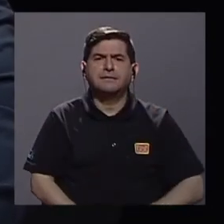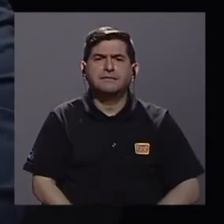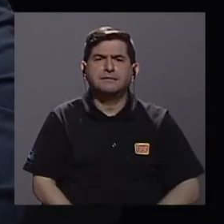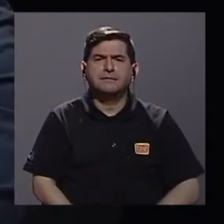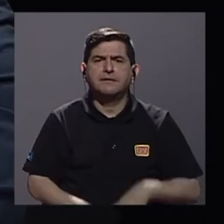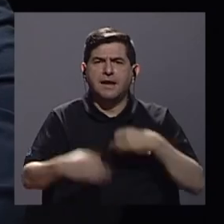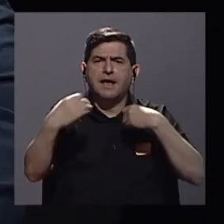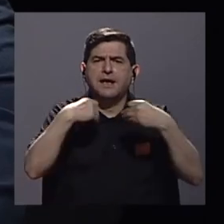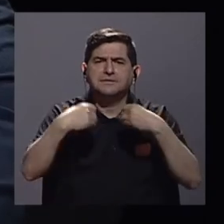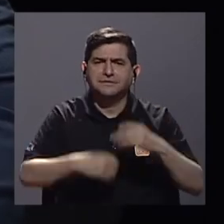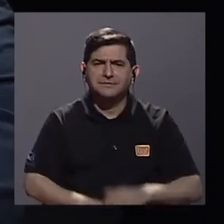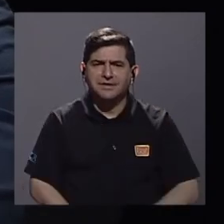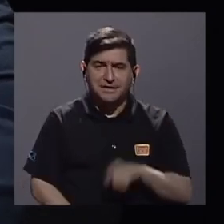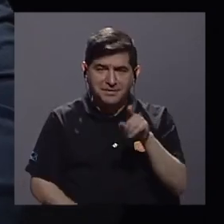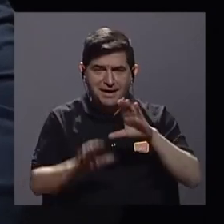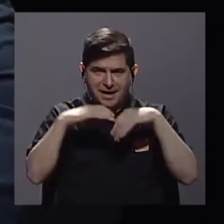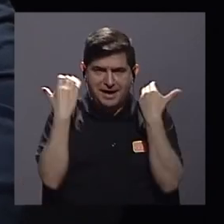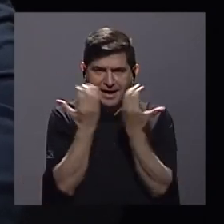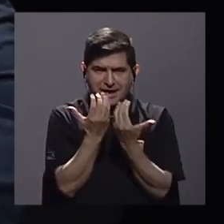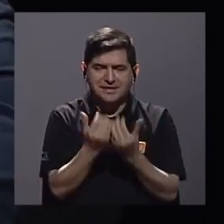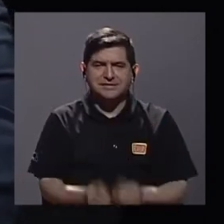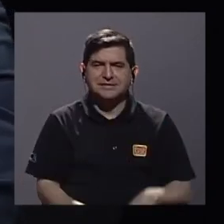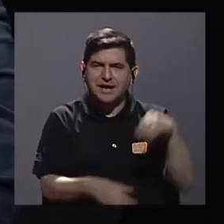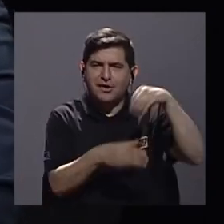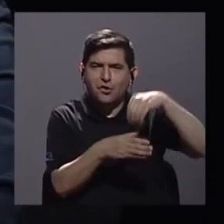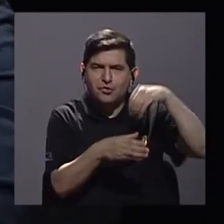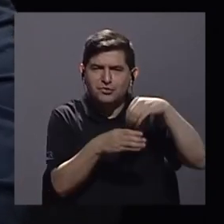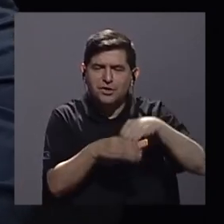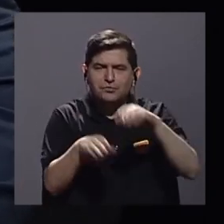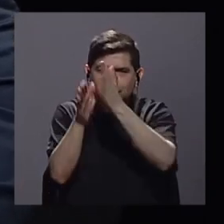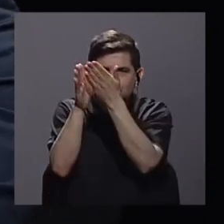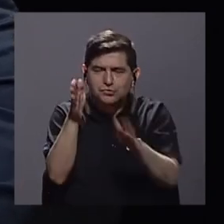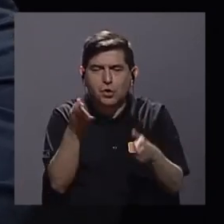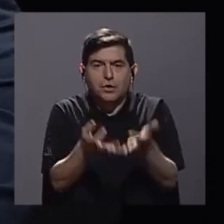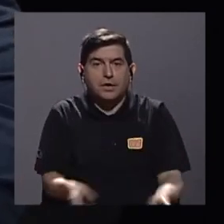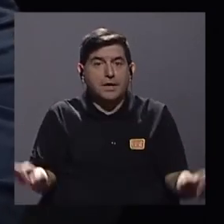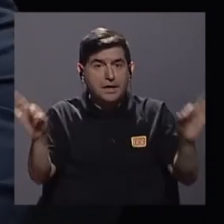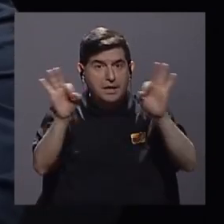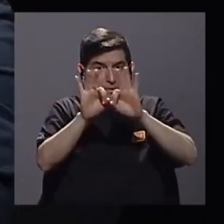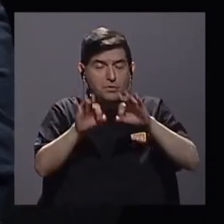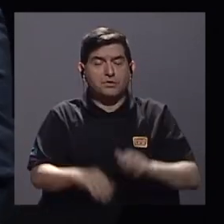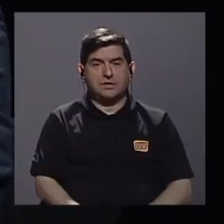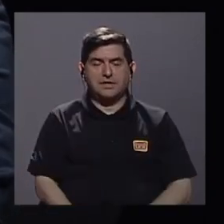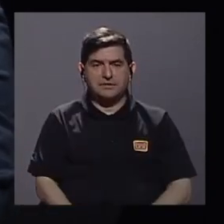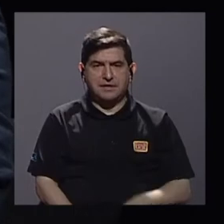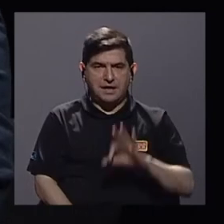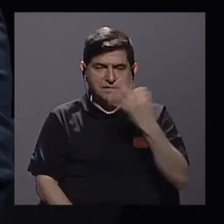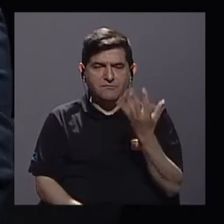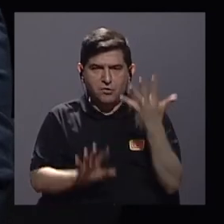cuénteme un poquito entonces desde esa comisión cuál es ese aporte que está dando Contraloría tan importante de manera integrada